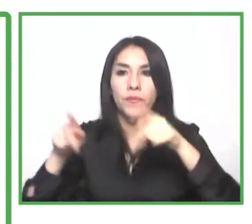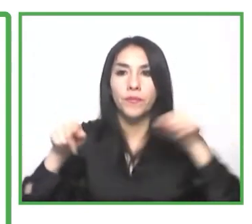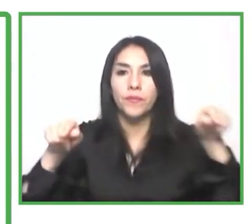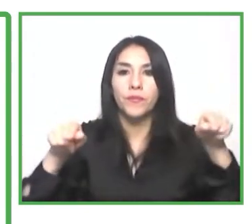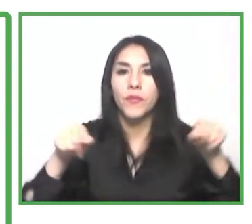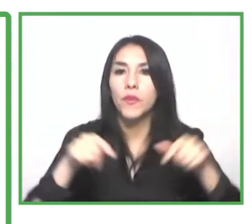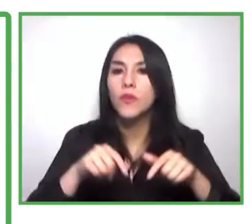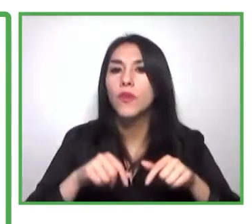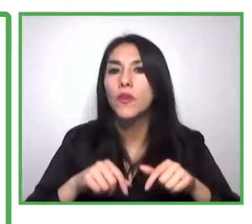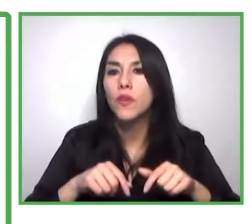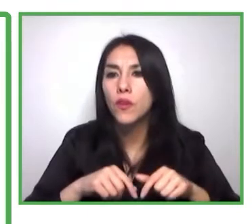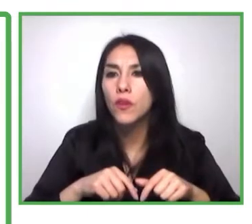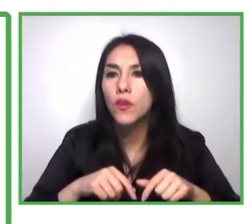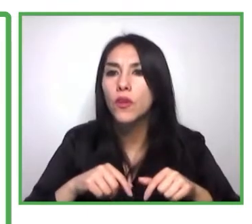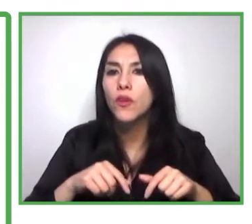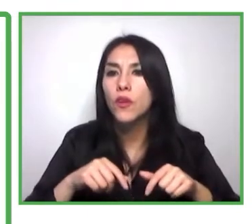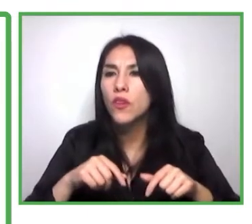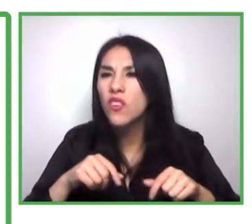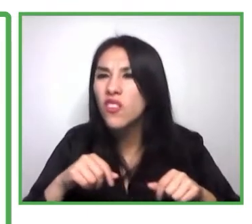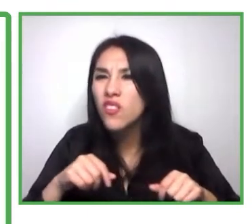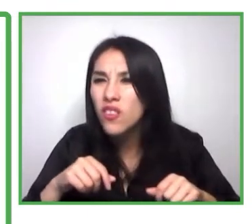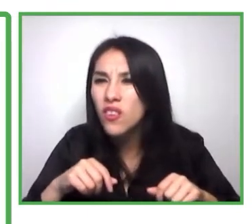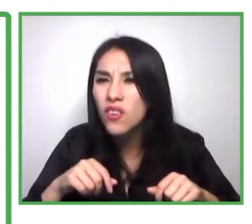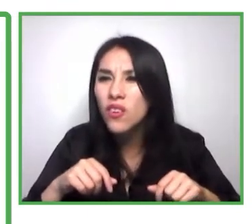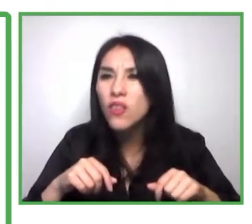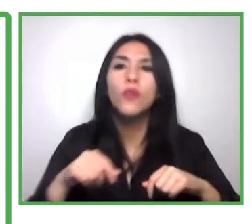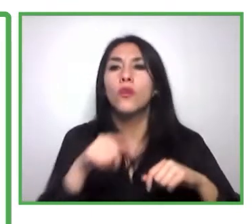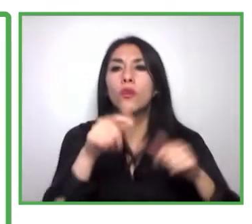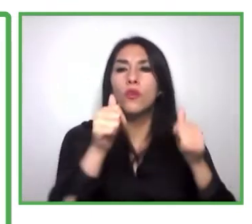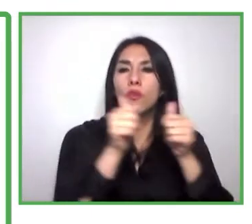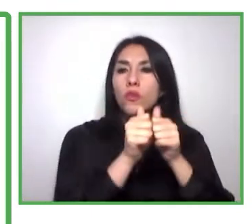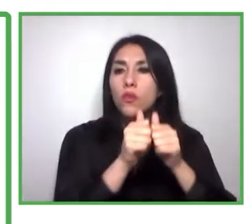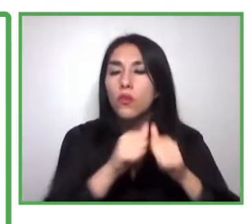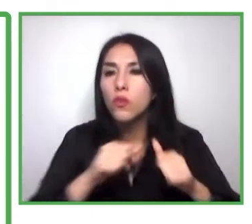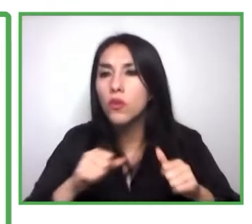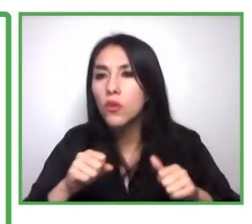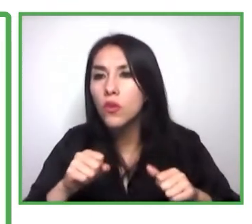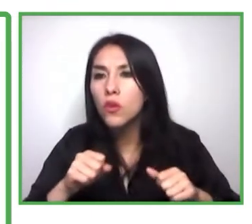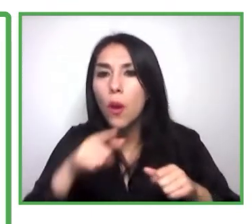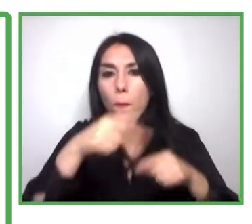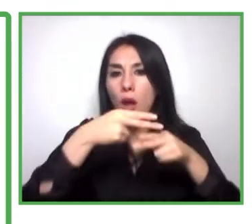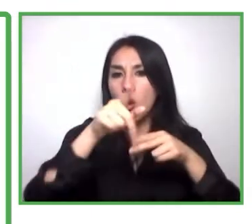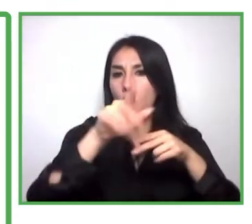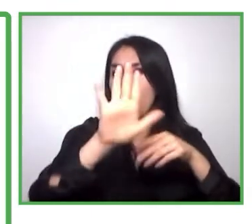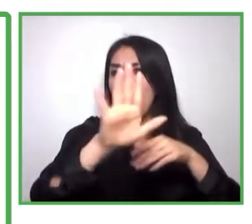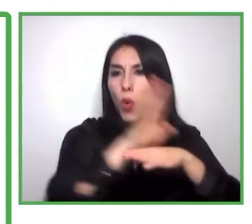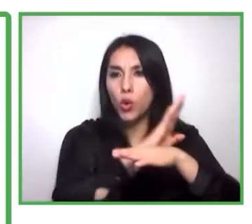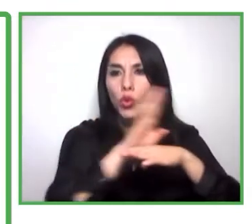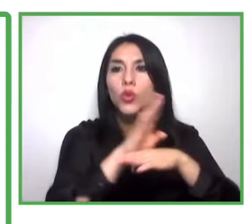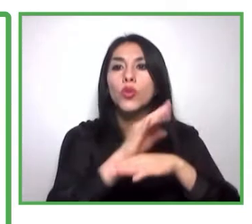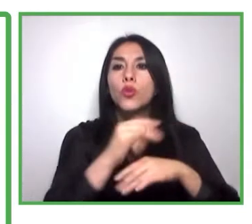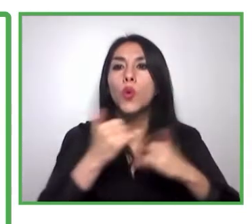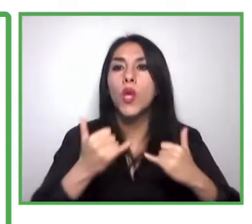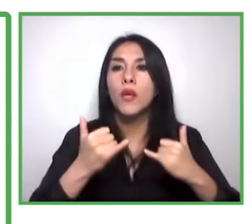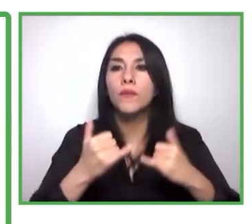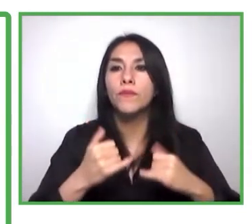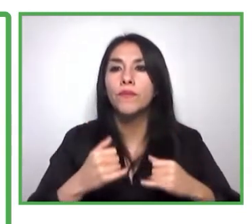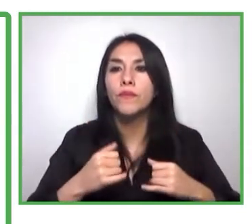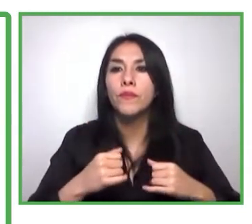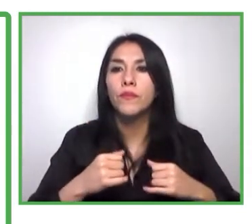hacer desde ahí. Y este año vamos a tener 160 espacios, también con 60 fundaciones que van de manera